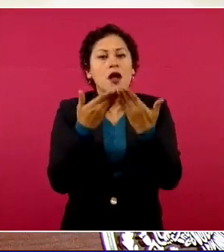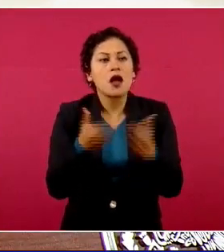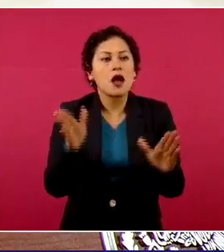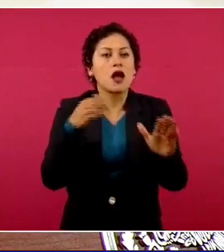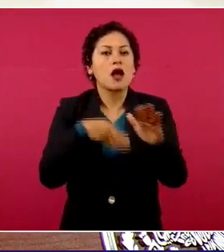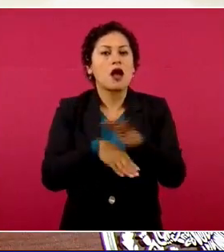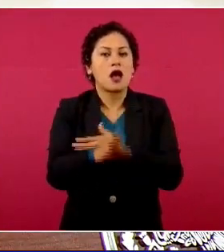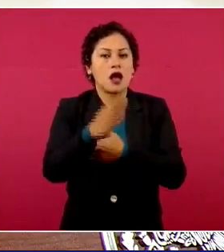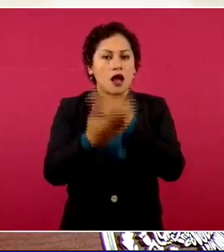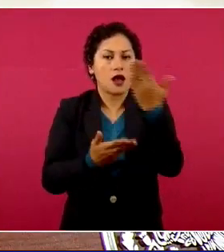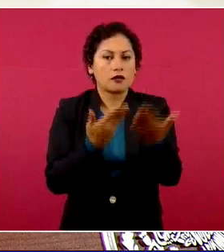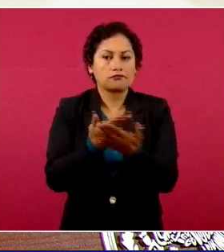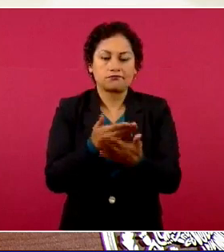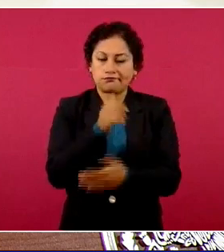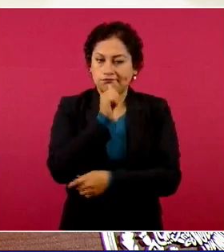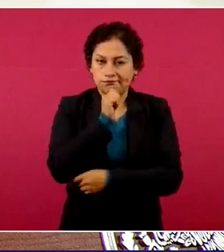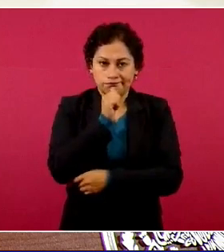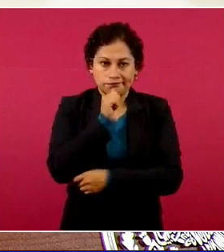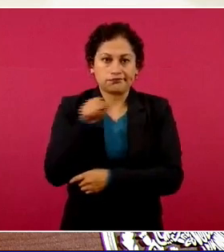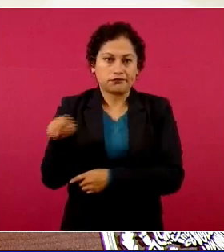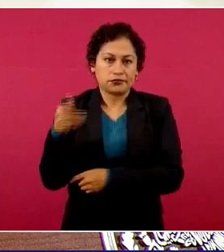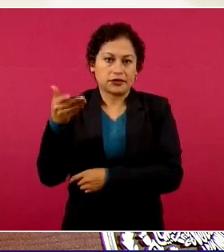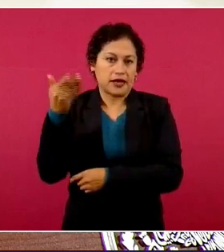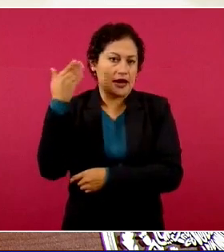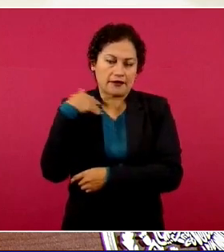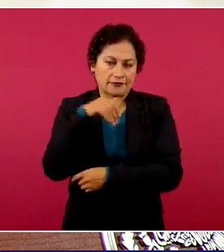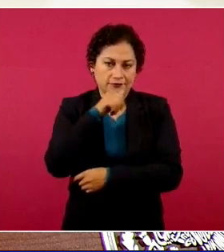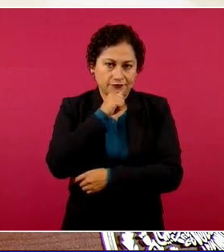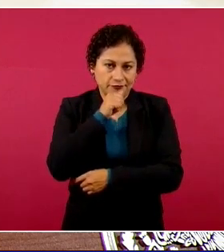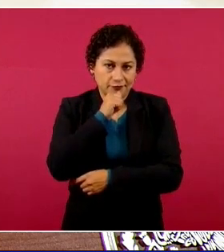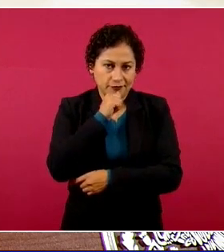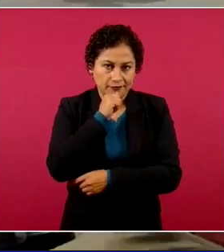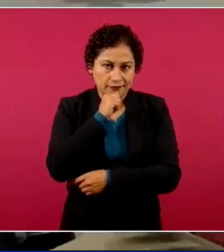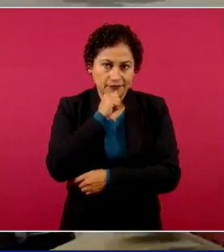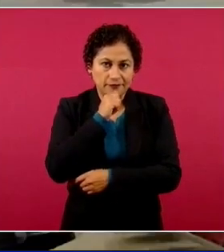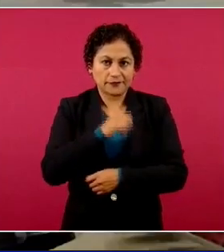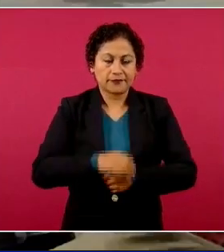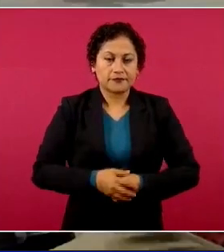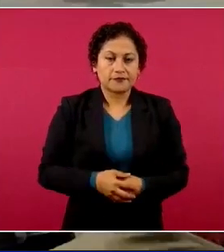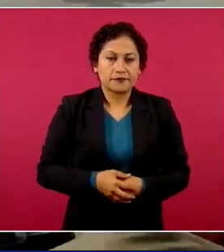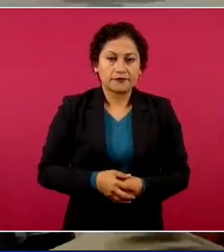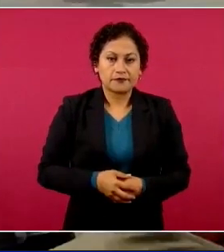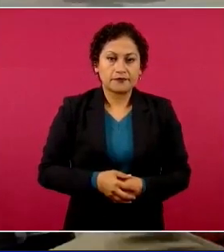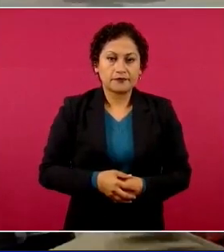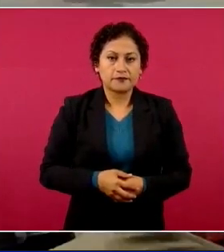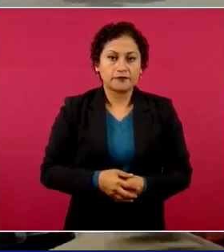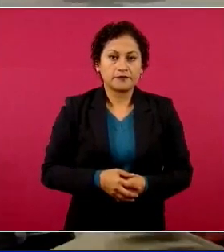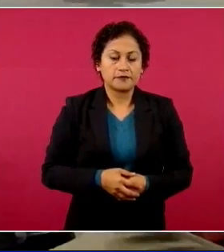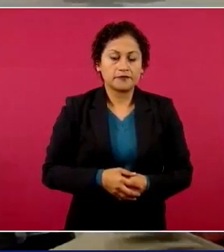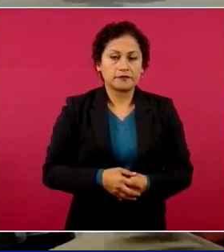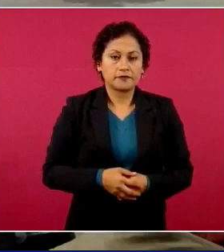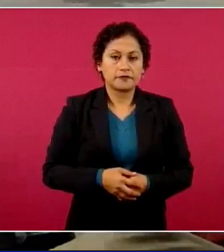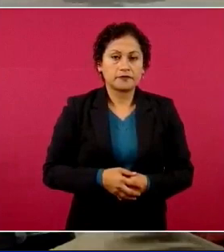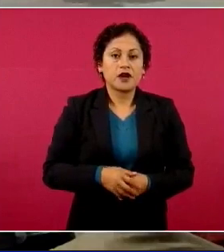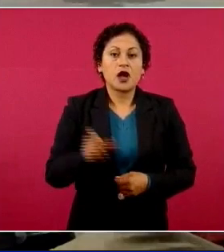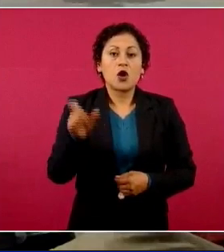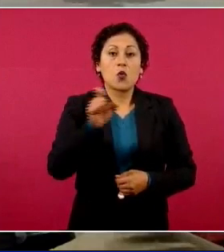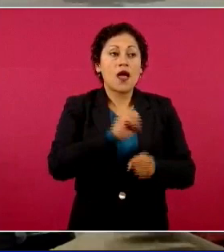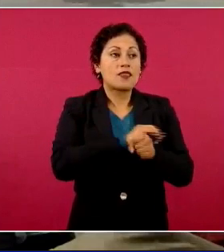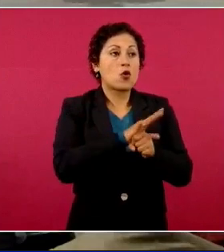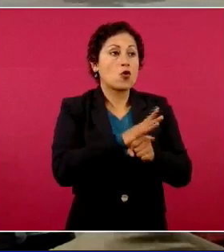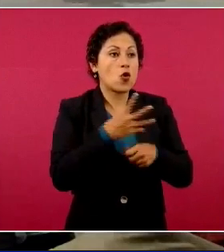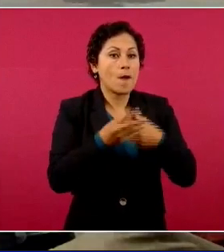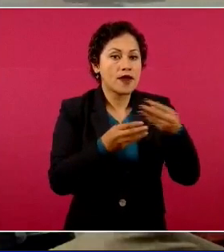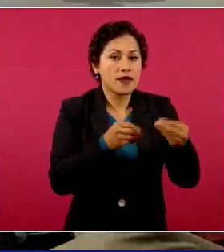iniciado la operación. Se utilizó cuando el COVID y